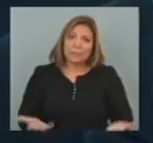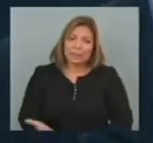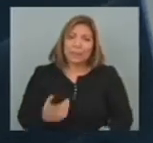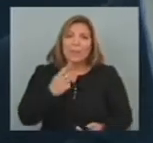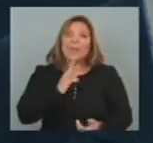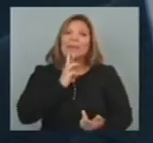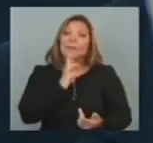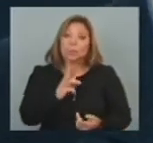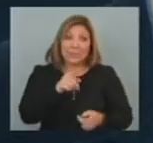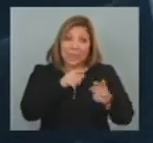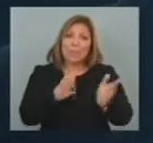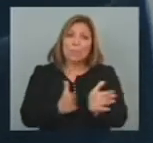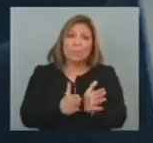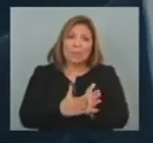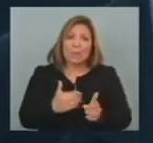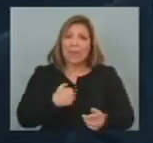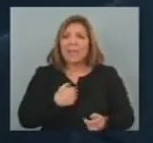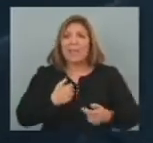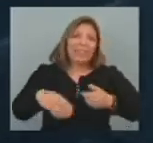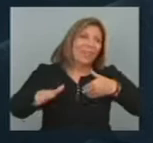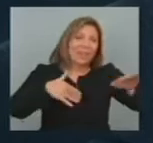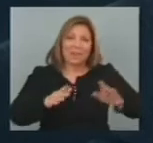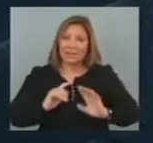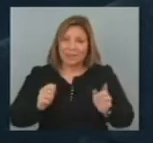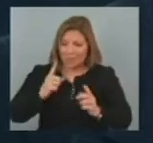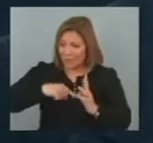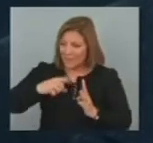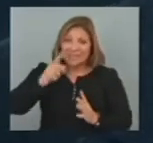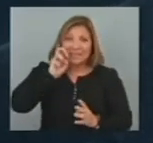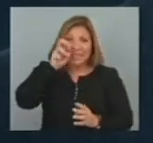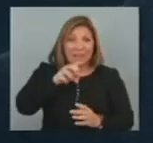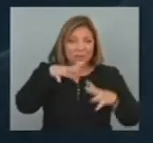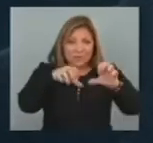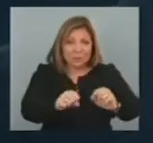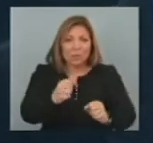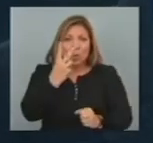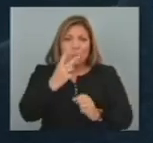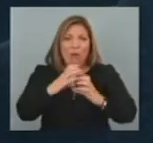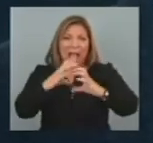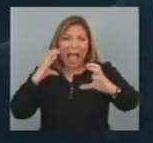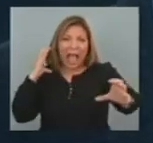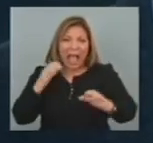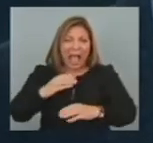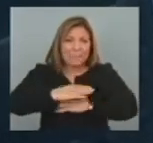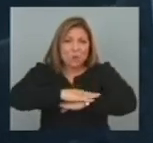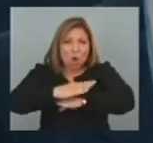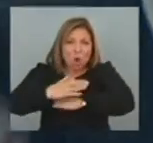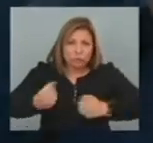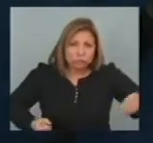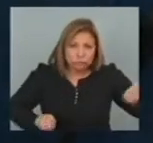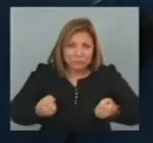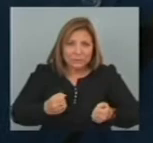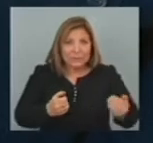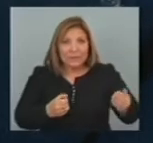Es un resultado Posterior De una operación Que hicimos meses Atrás en Salto Deteniendo dos camiones Con En